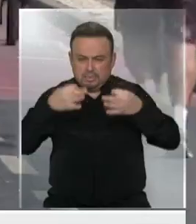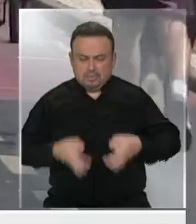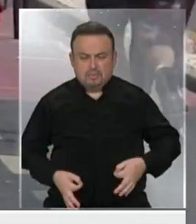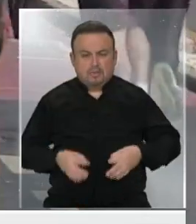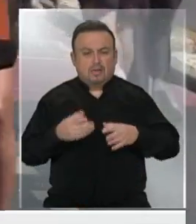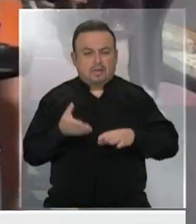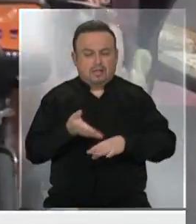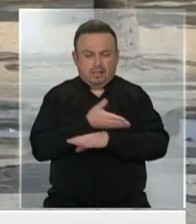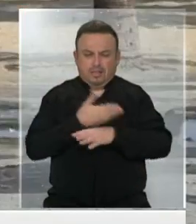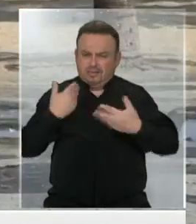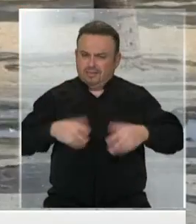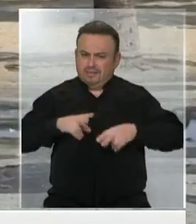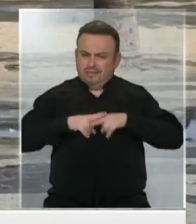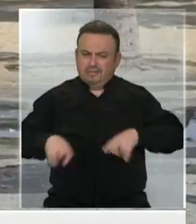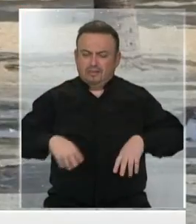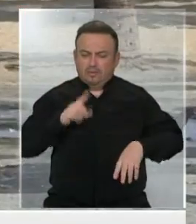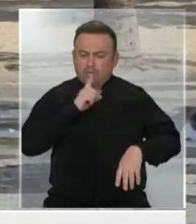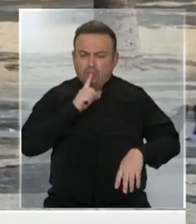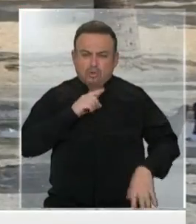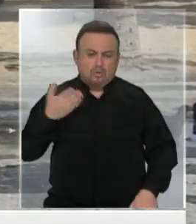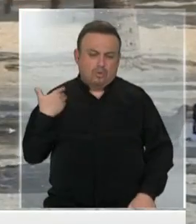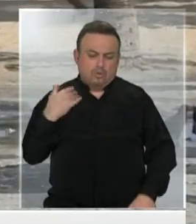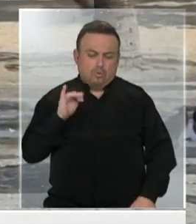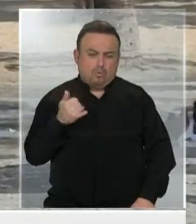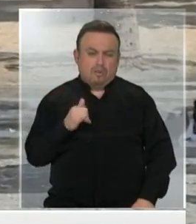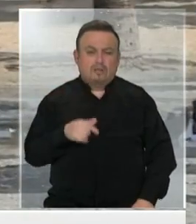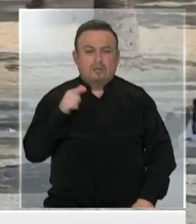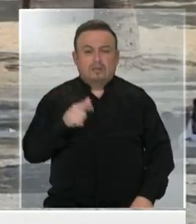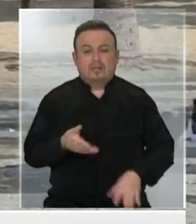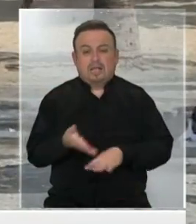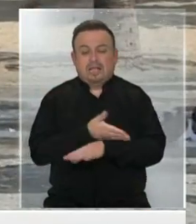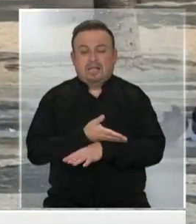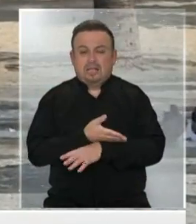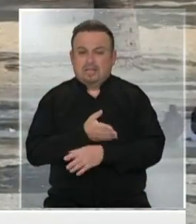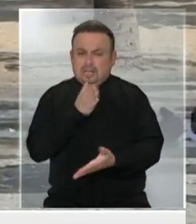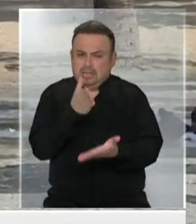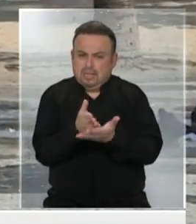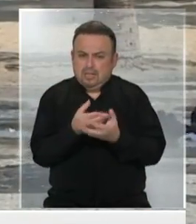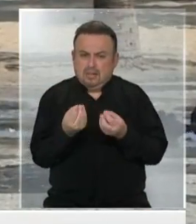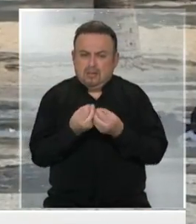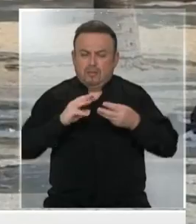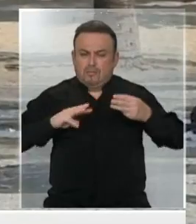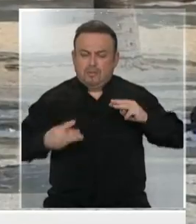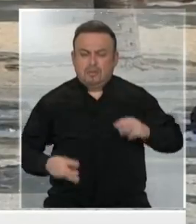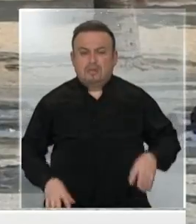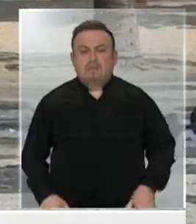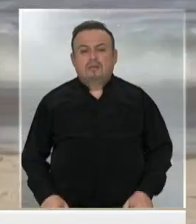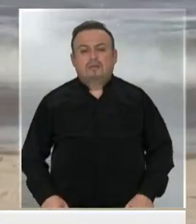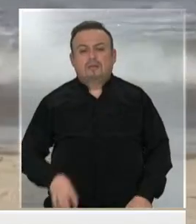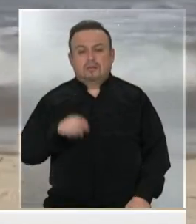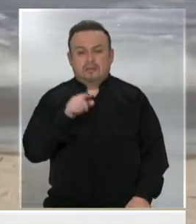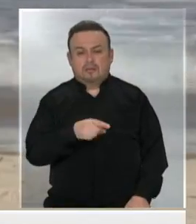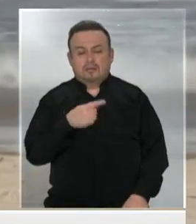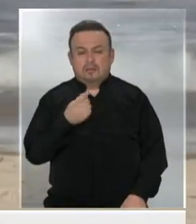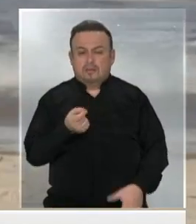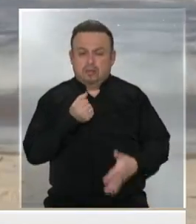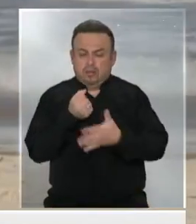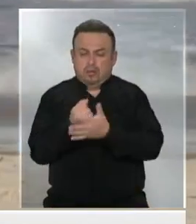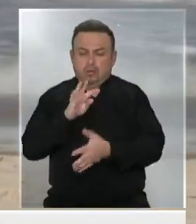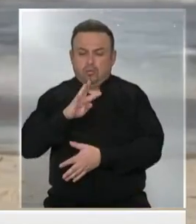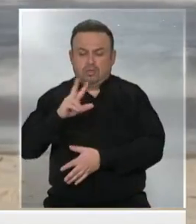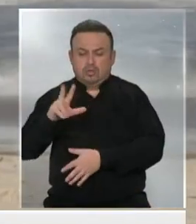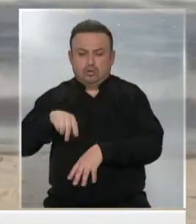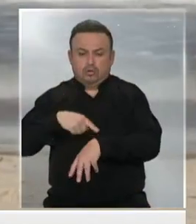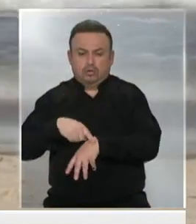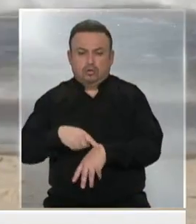como lo venía haciendo hasta el último jueves antes de adoptar una nueva y polémica metodología. Para eso le dio un plazo de 48